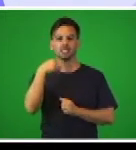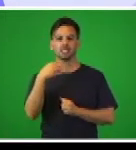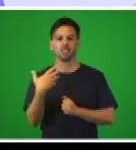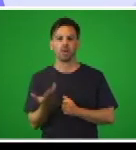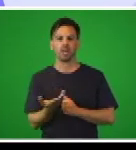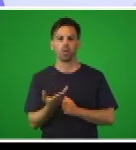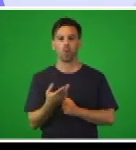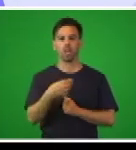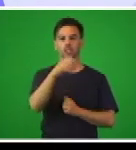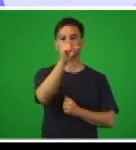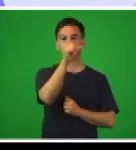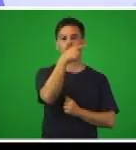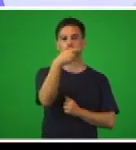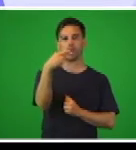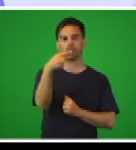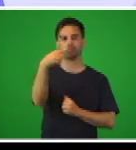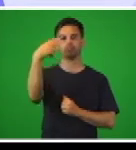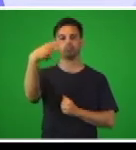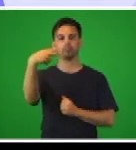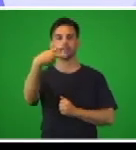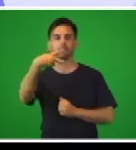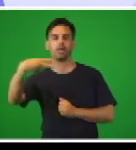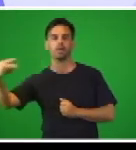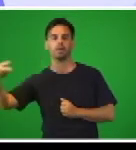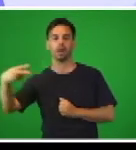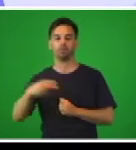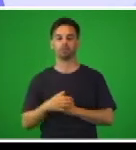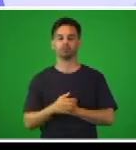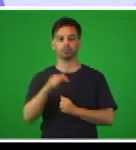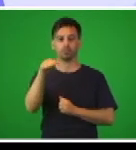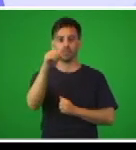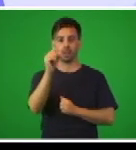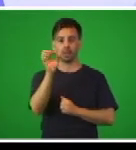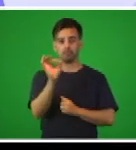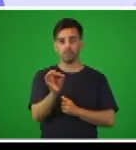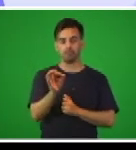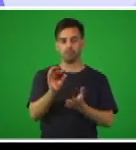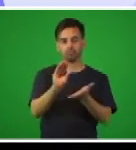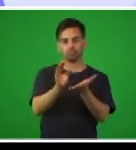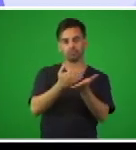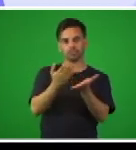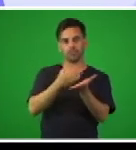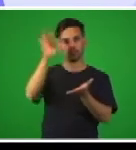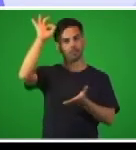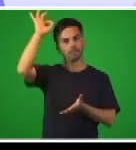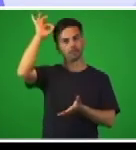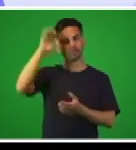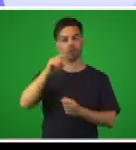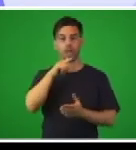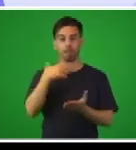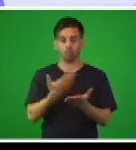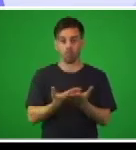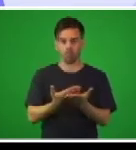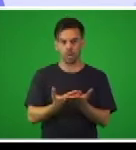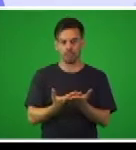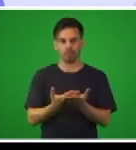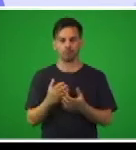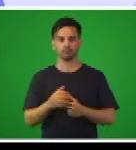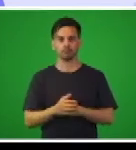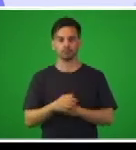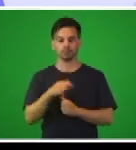sujeto y el predicado. Esto es con el libro de español. Pues le proponemos entonces, en este momento de nuestra actividad,